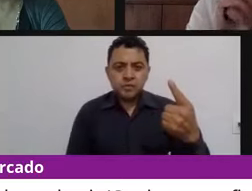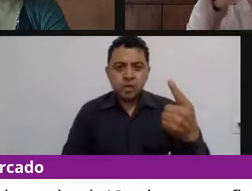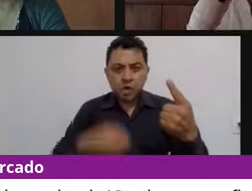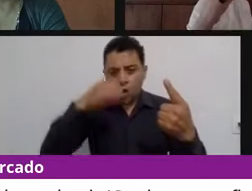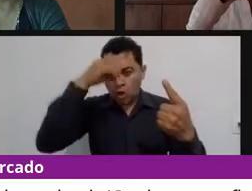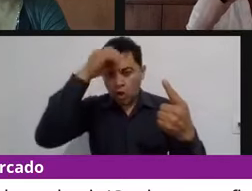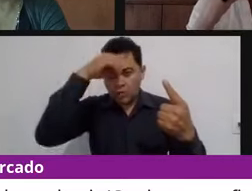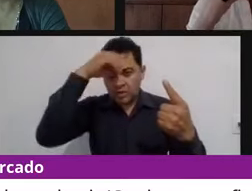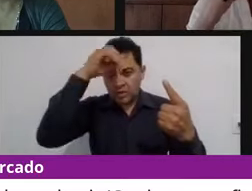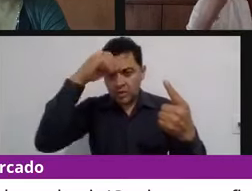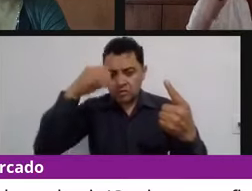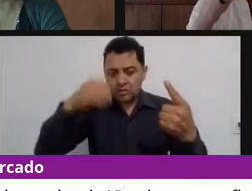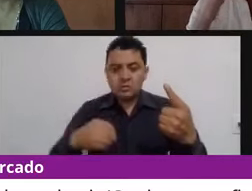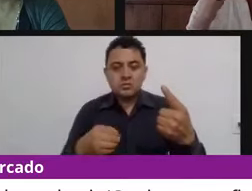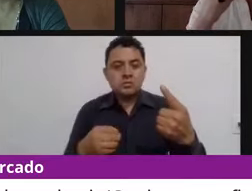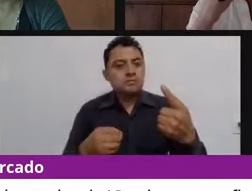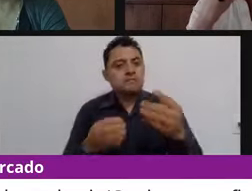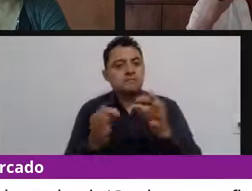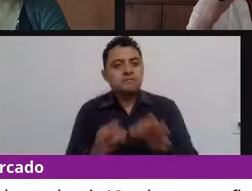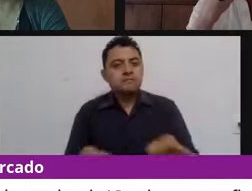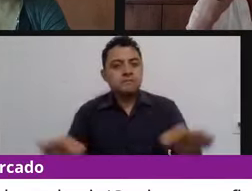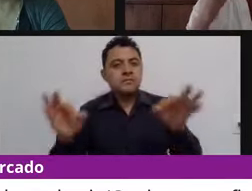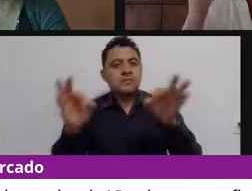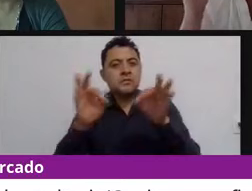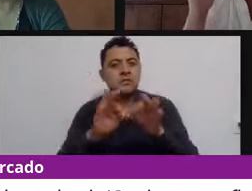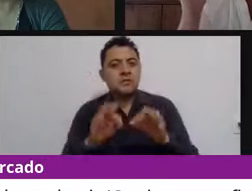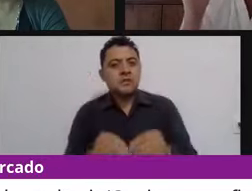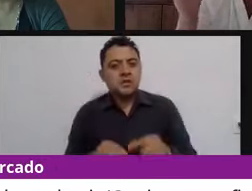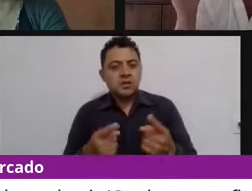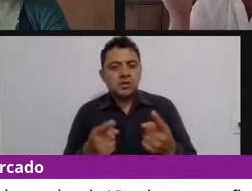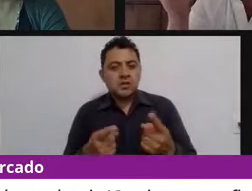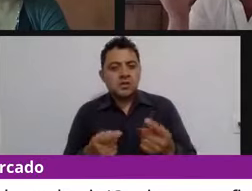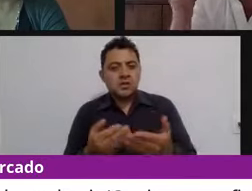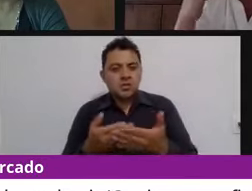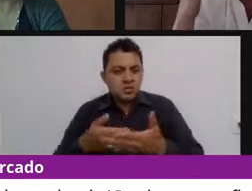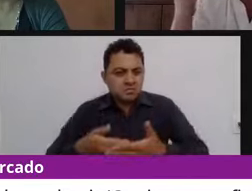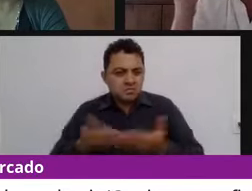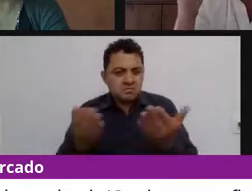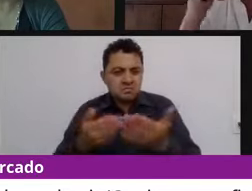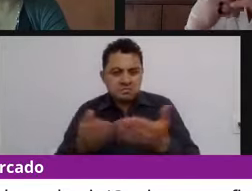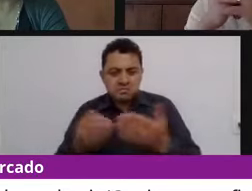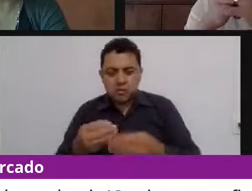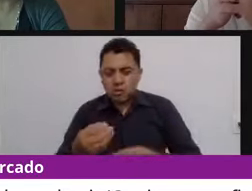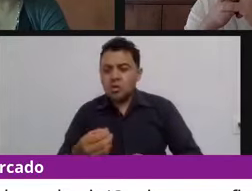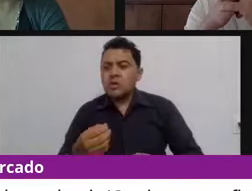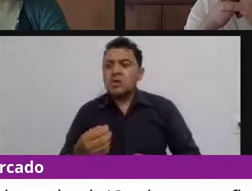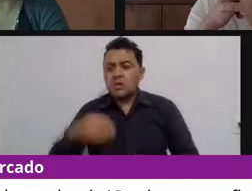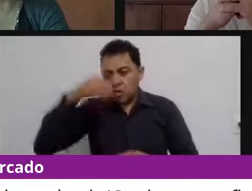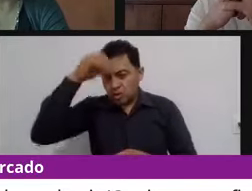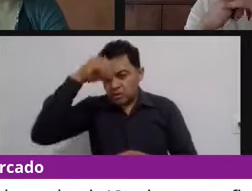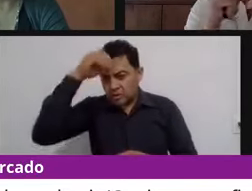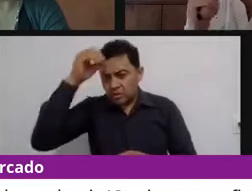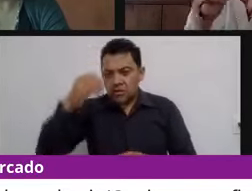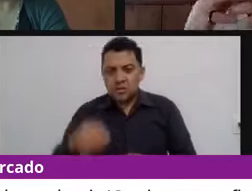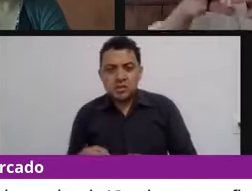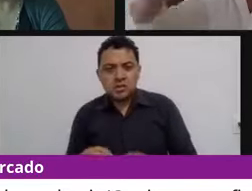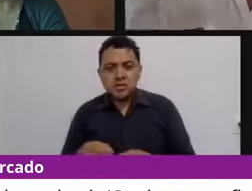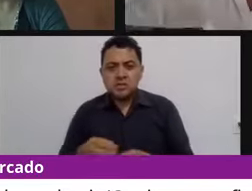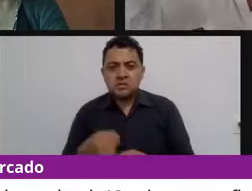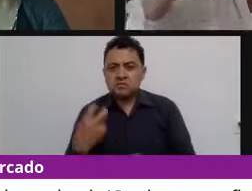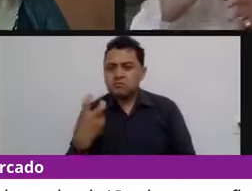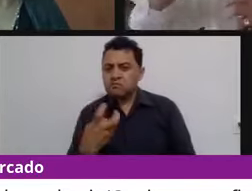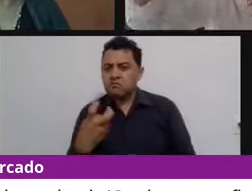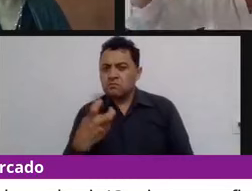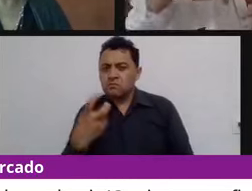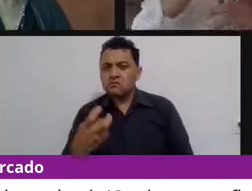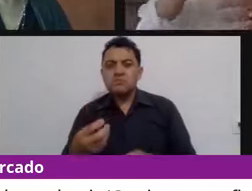cuenta ¿no? son usuarios que les gusta estar compartiendo con sus opiniones sus puntos sus puntos de vista y no